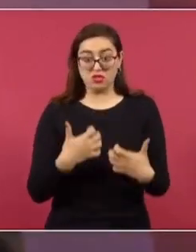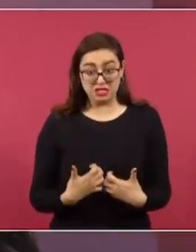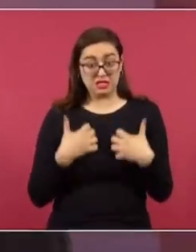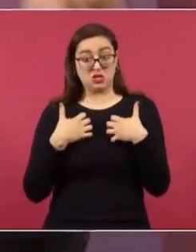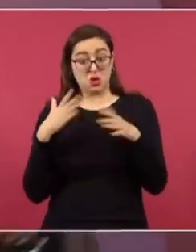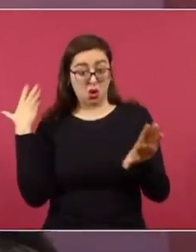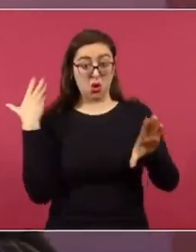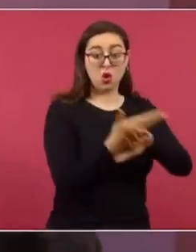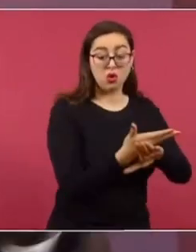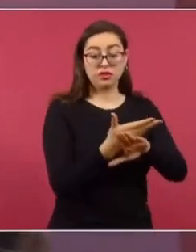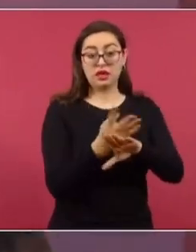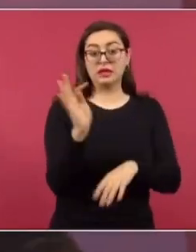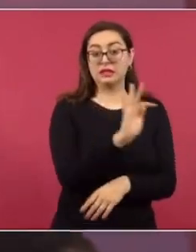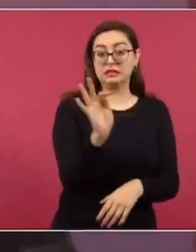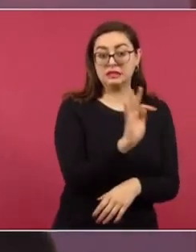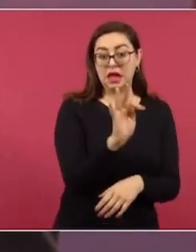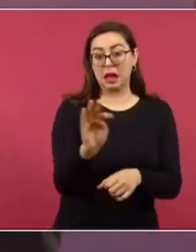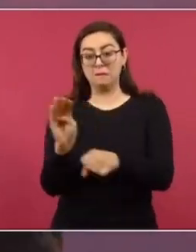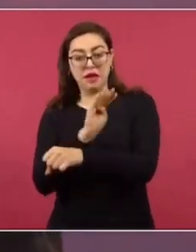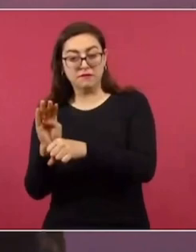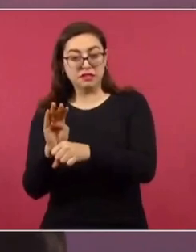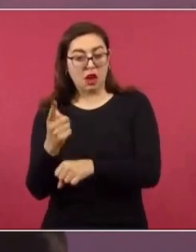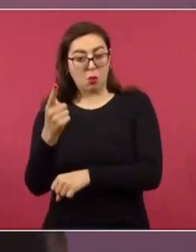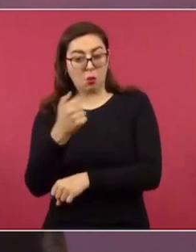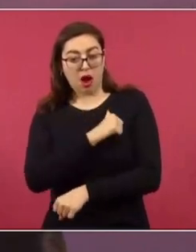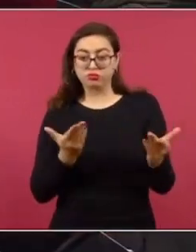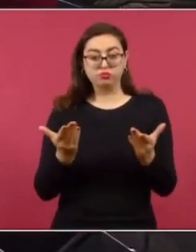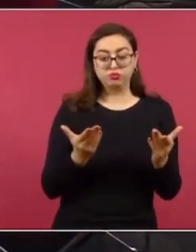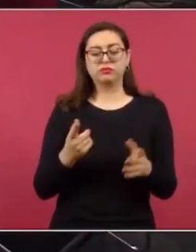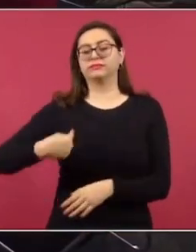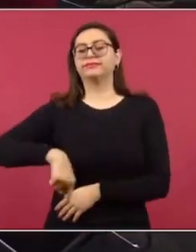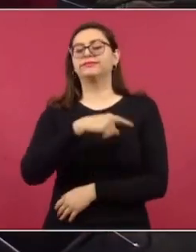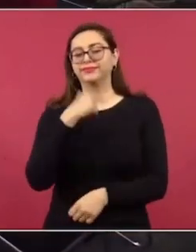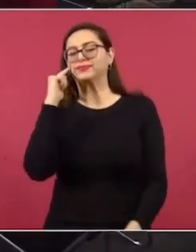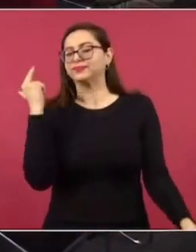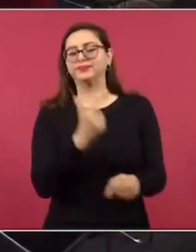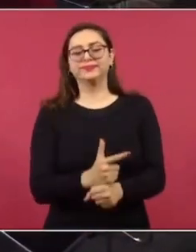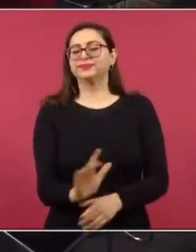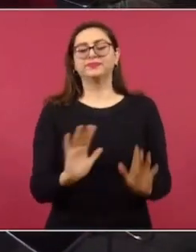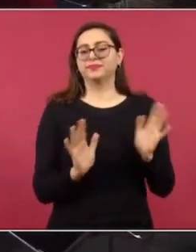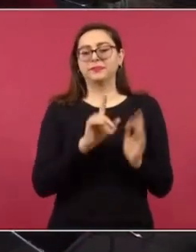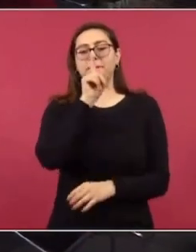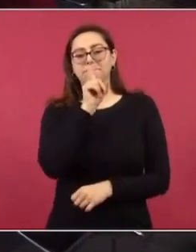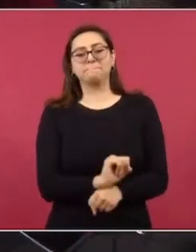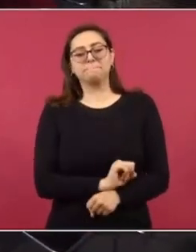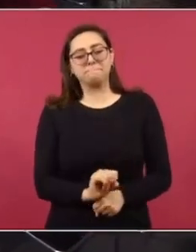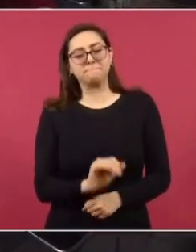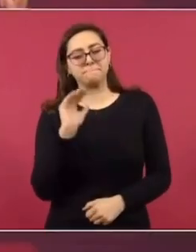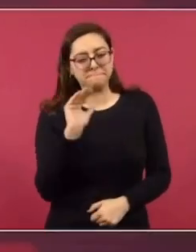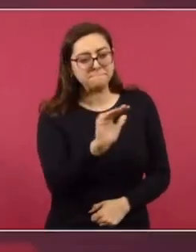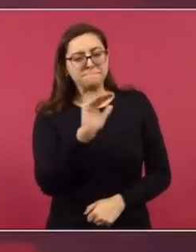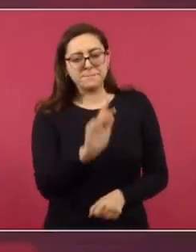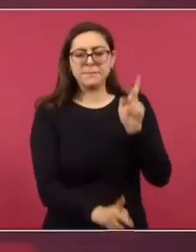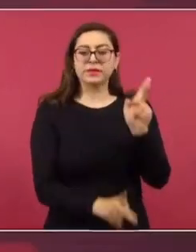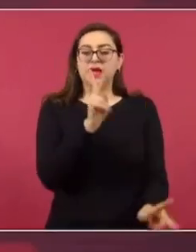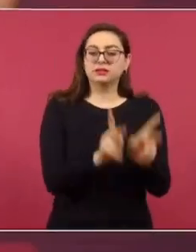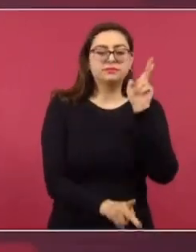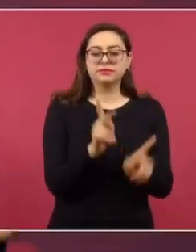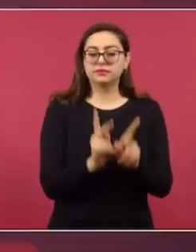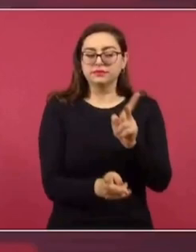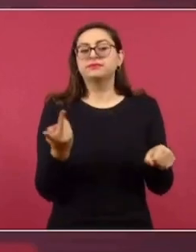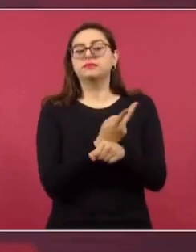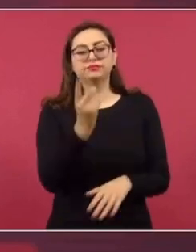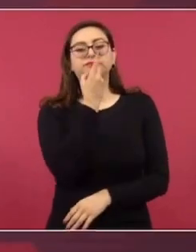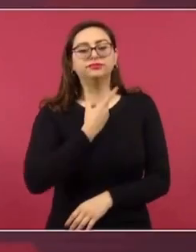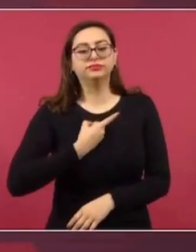A lo mejor le iba a ayudar a un candidato o a otro. Entonces, con prudencia, manejamos el asunto pidiendo que